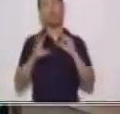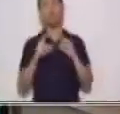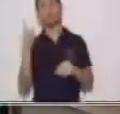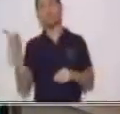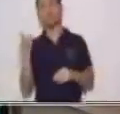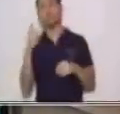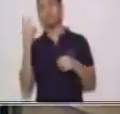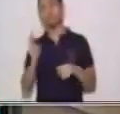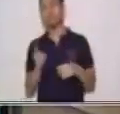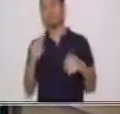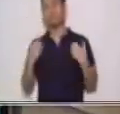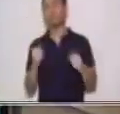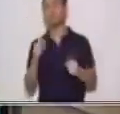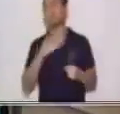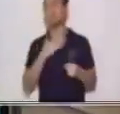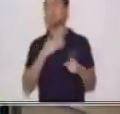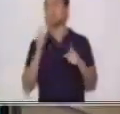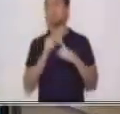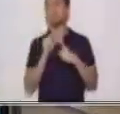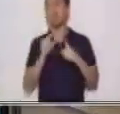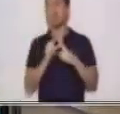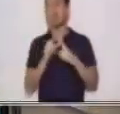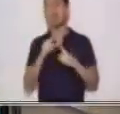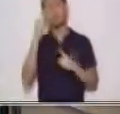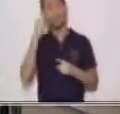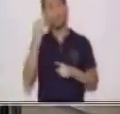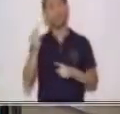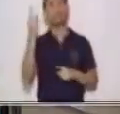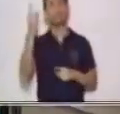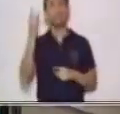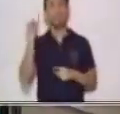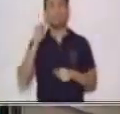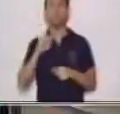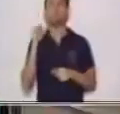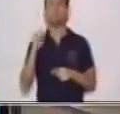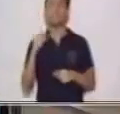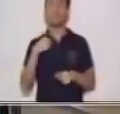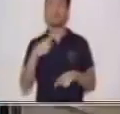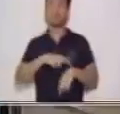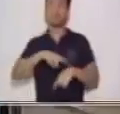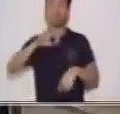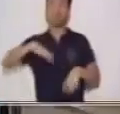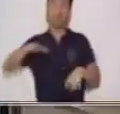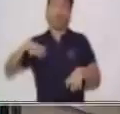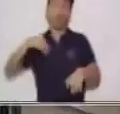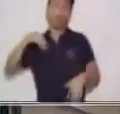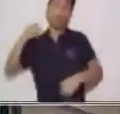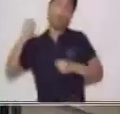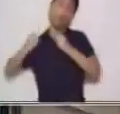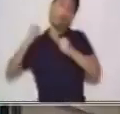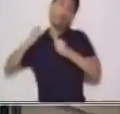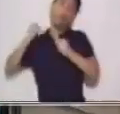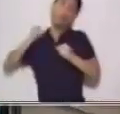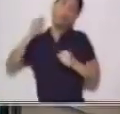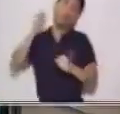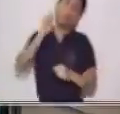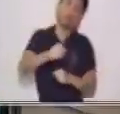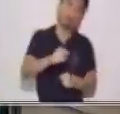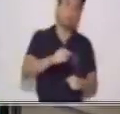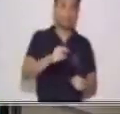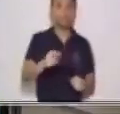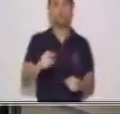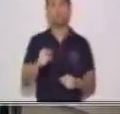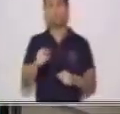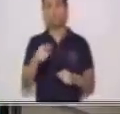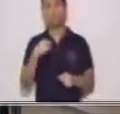en nuestro lenguaje coloquial comprendemos que significa que como nos agarró la tarde, nuevamente, algo coloquial,